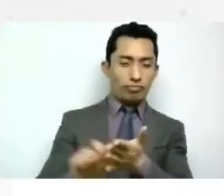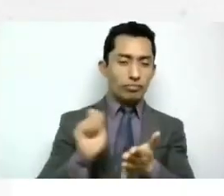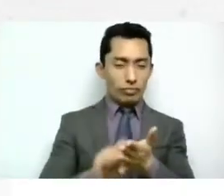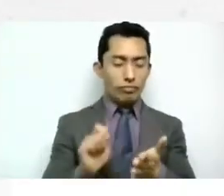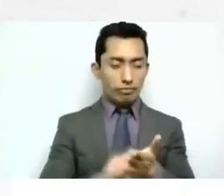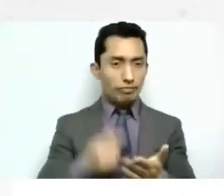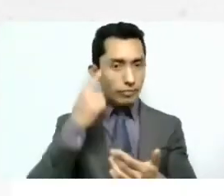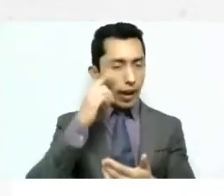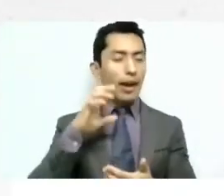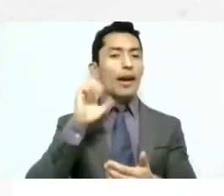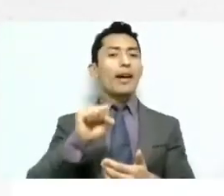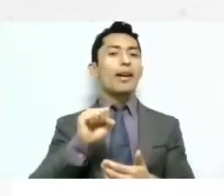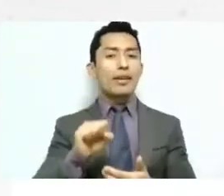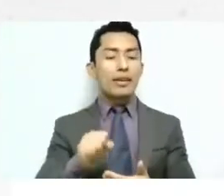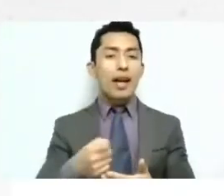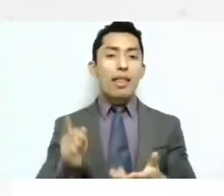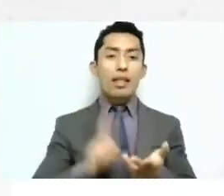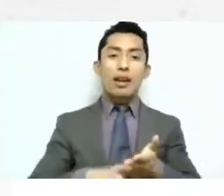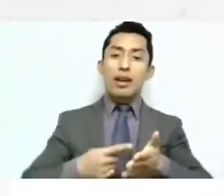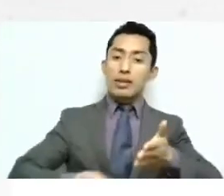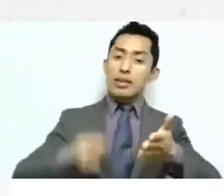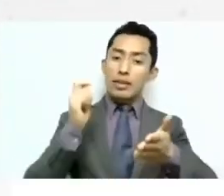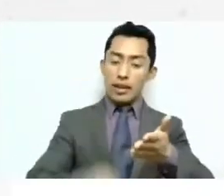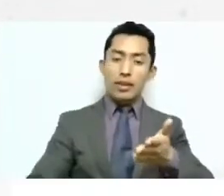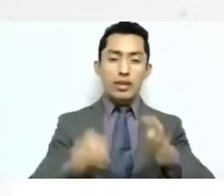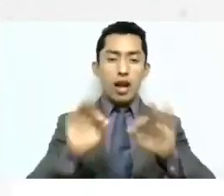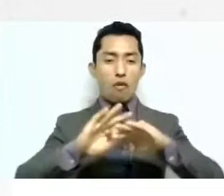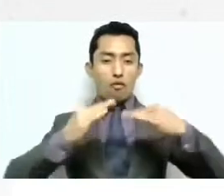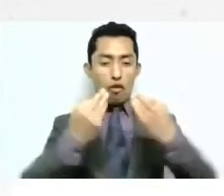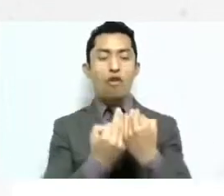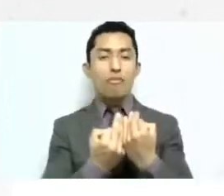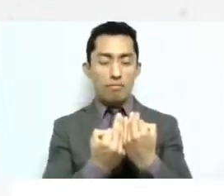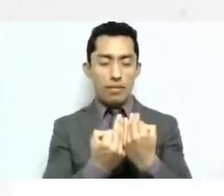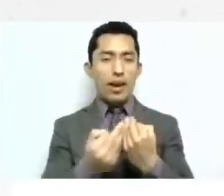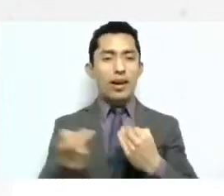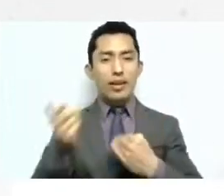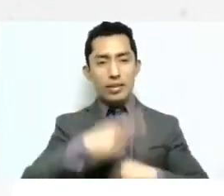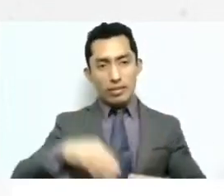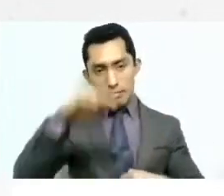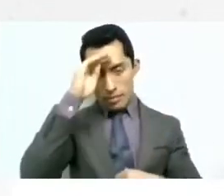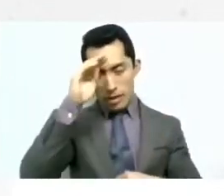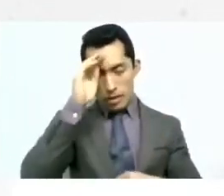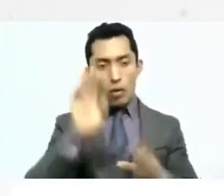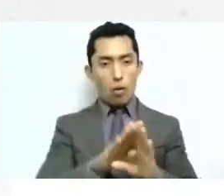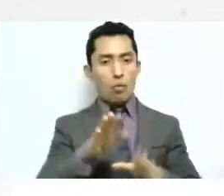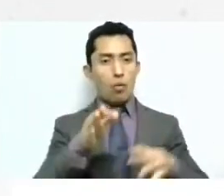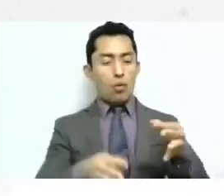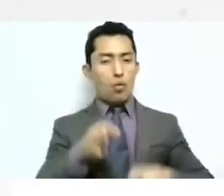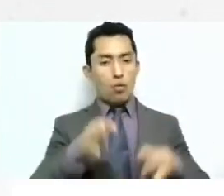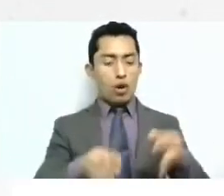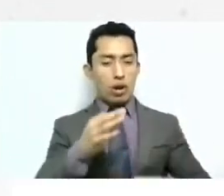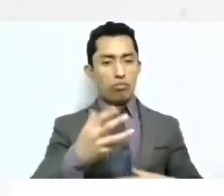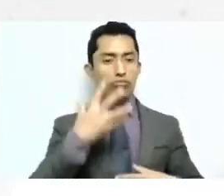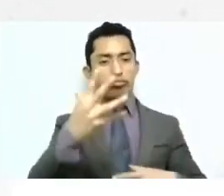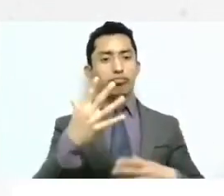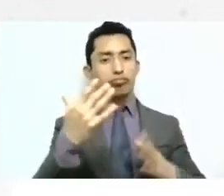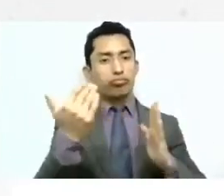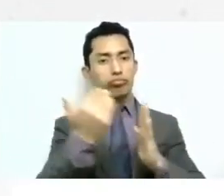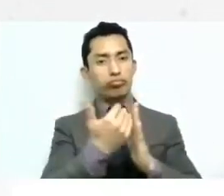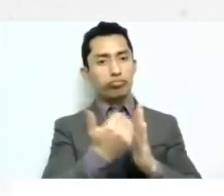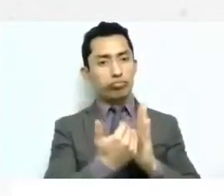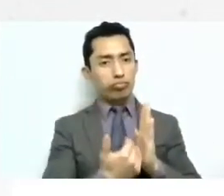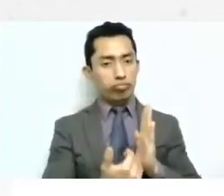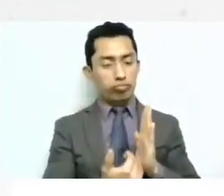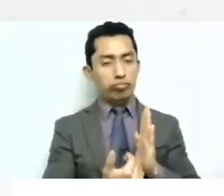la estructura de las sentencias yo las veía bueno las vemos como juristas y hay un preámbulo que